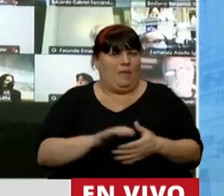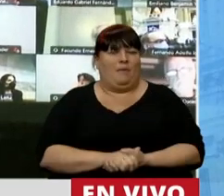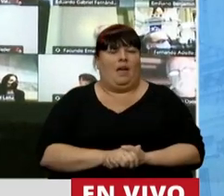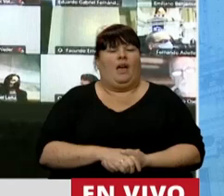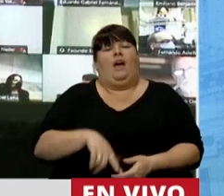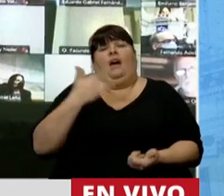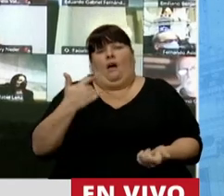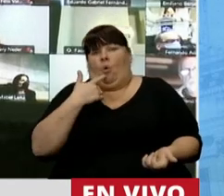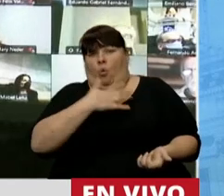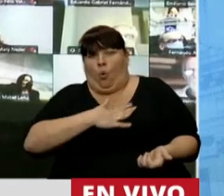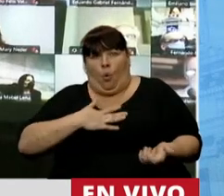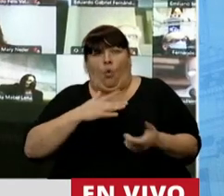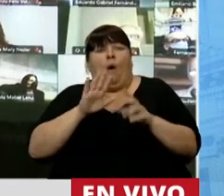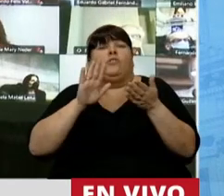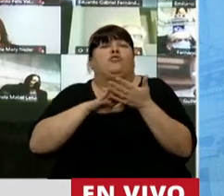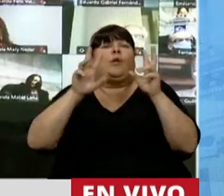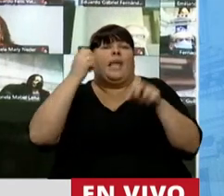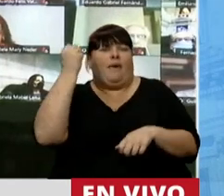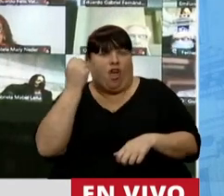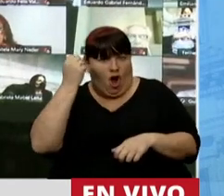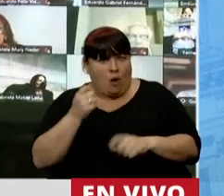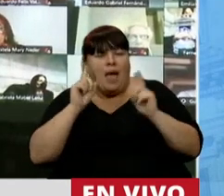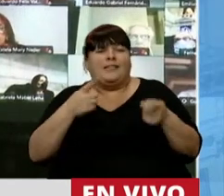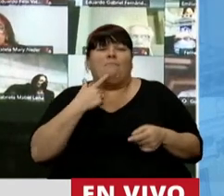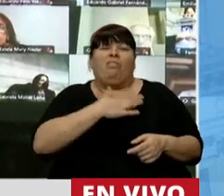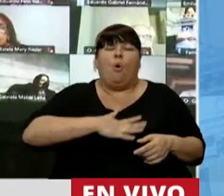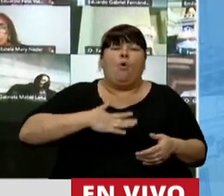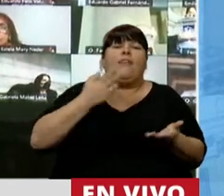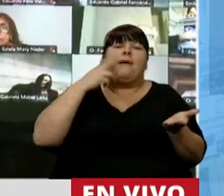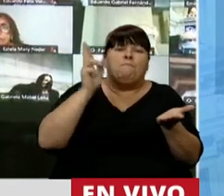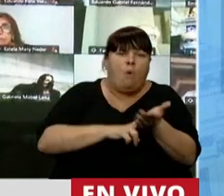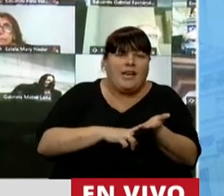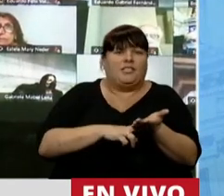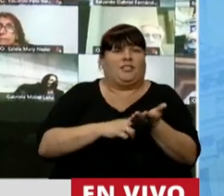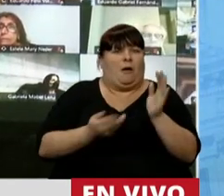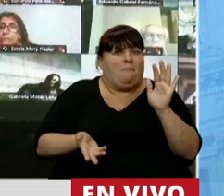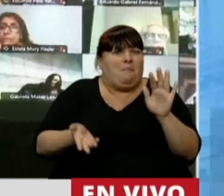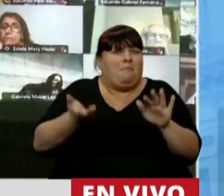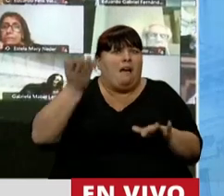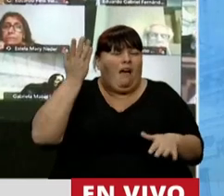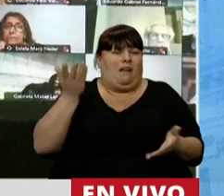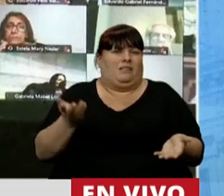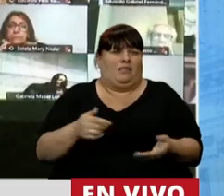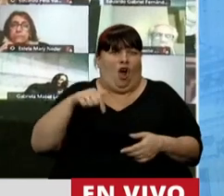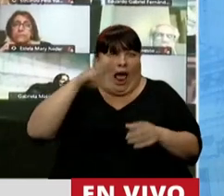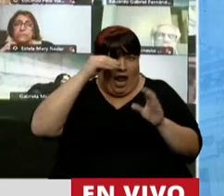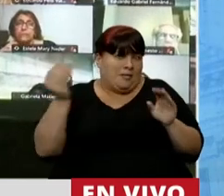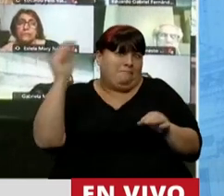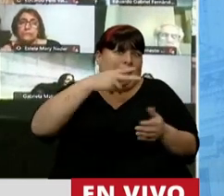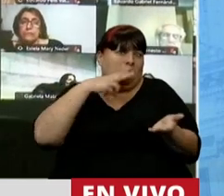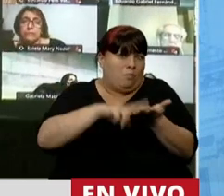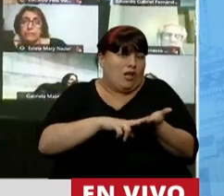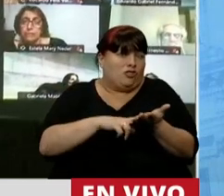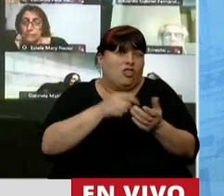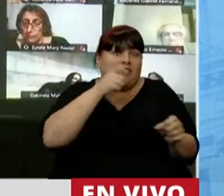Hay incertidumbre económica y hay incertidumbre tributaria que se aumenta esta noche por lo que